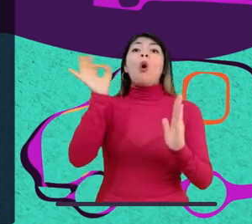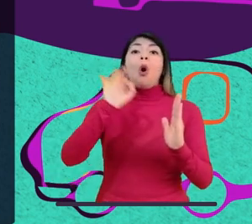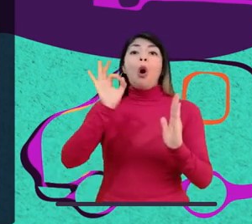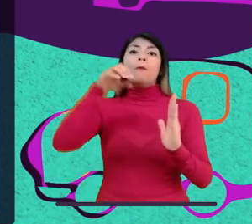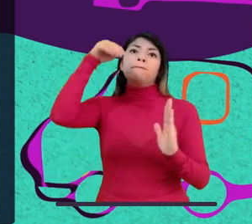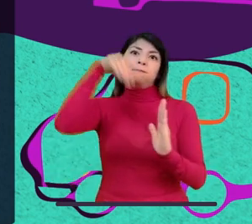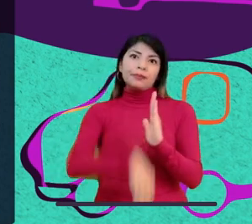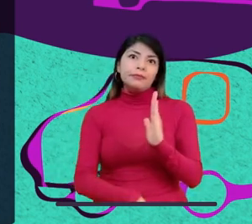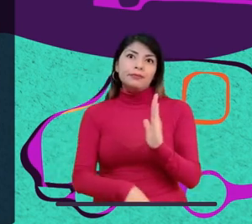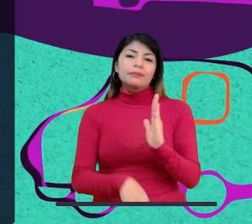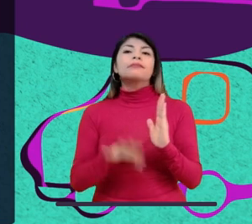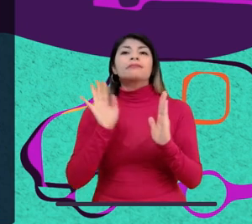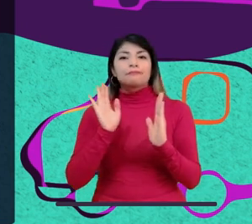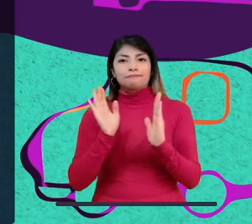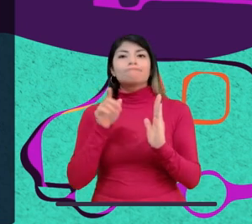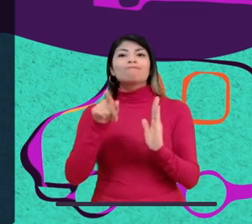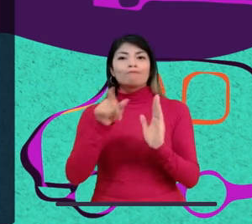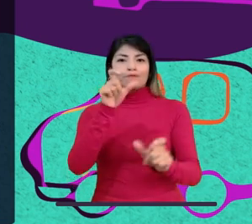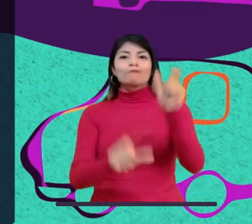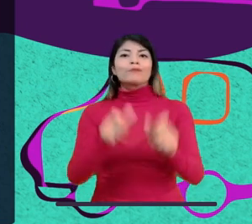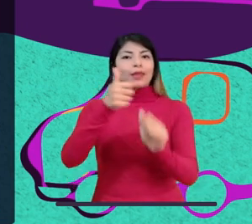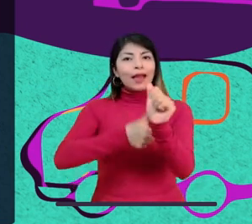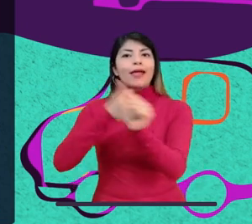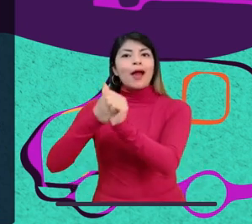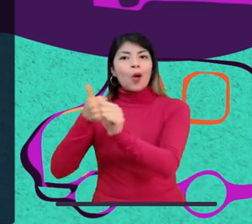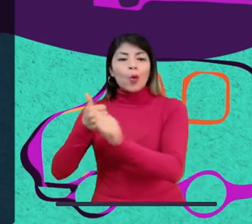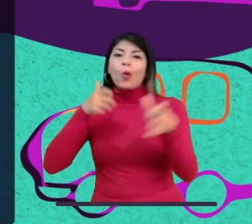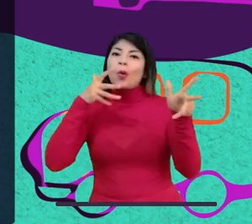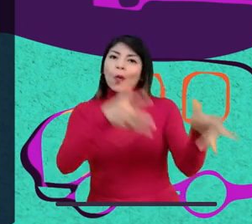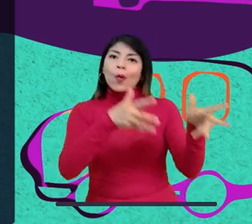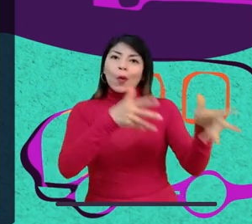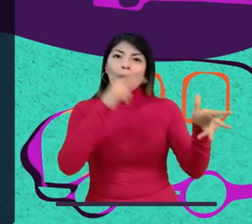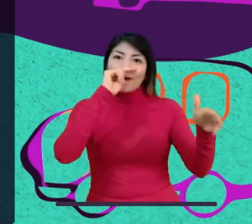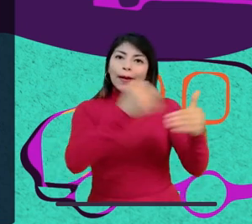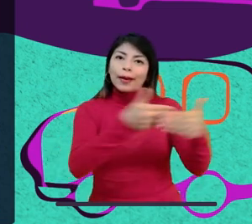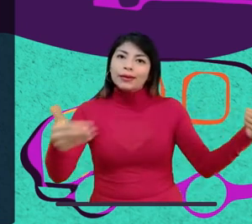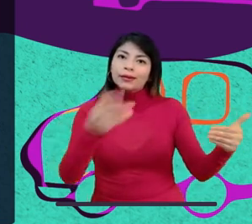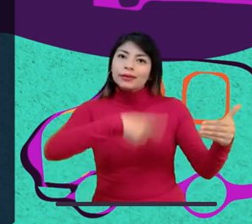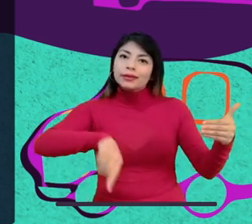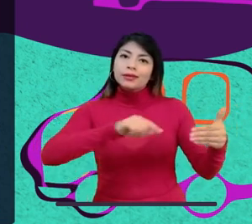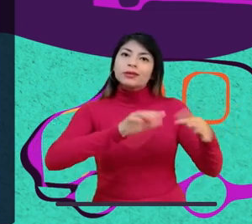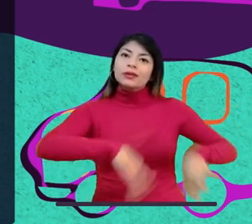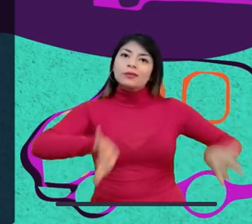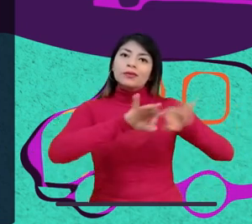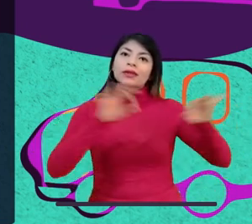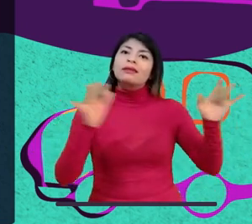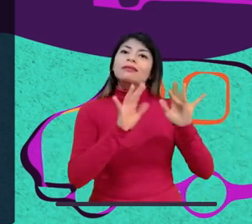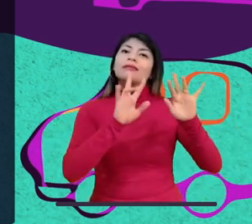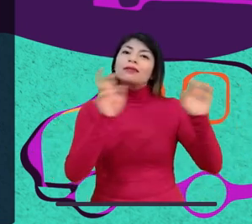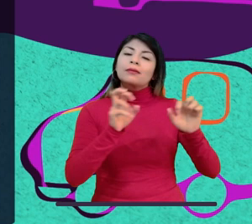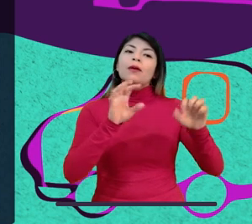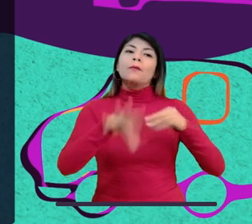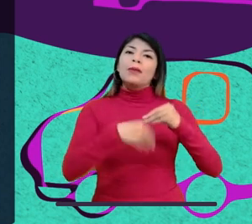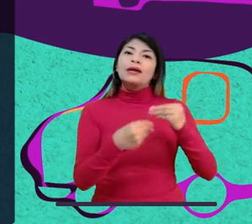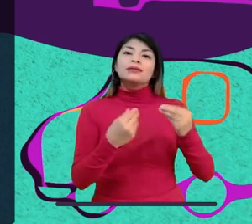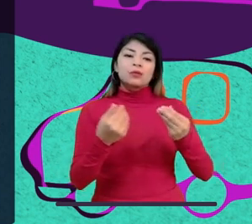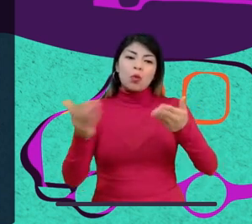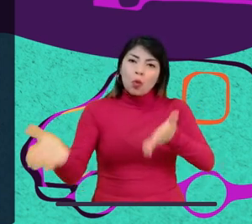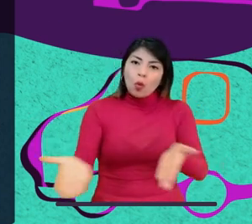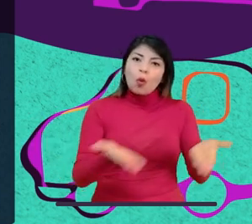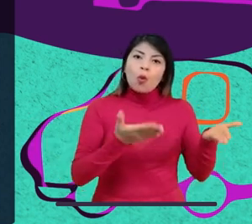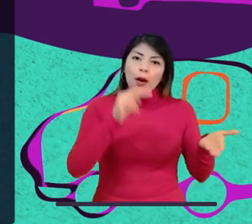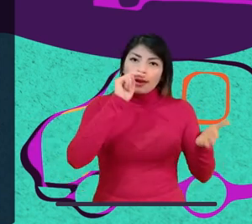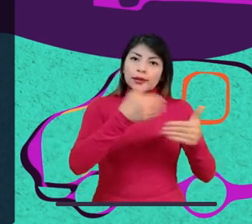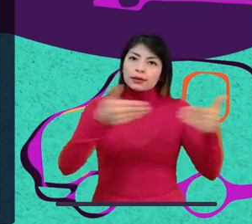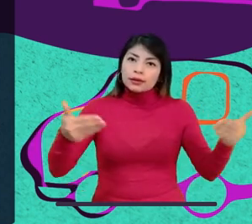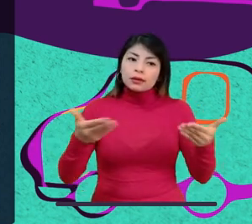Los adultos también son responsables de abrirle las puertas a los niños en esos espacios donde se toman las decisiones políticas,